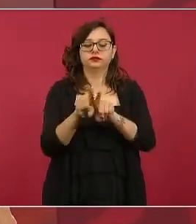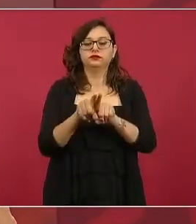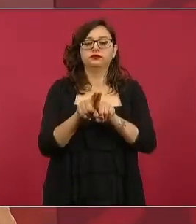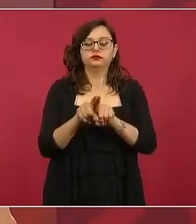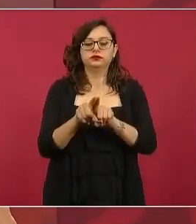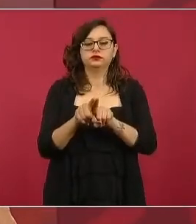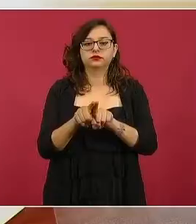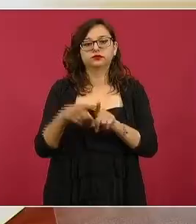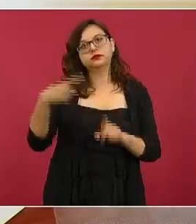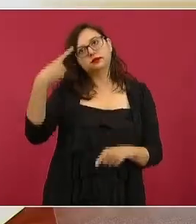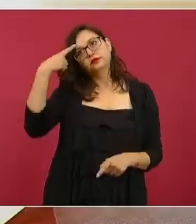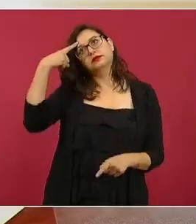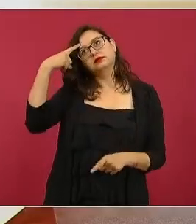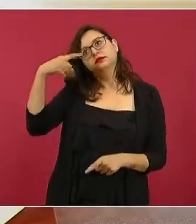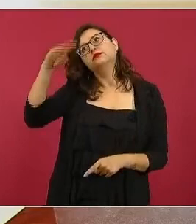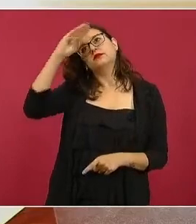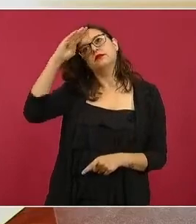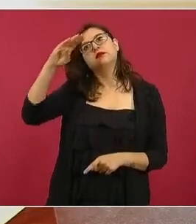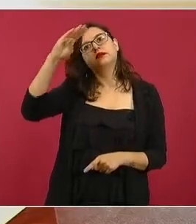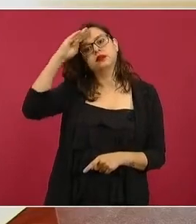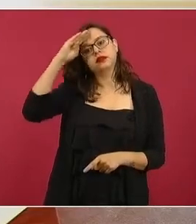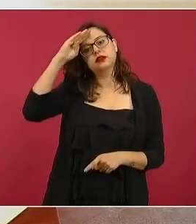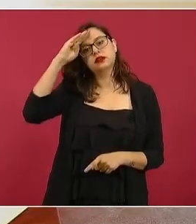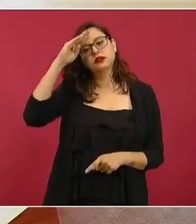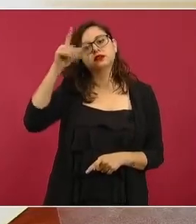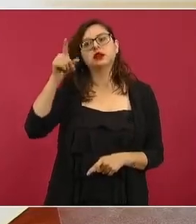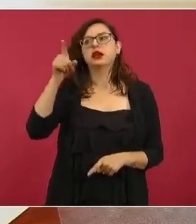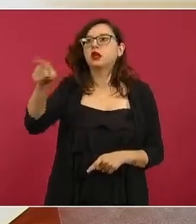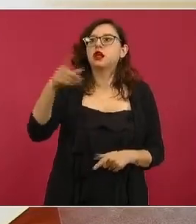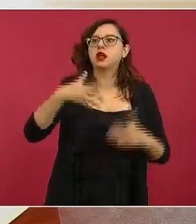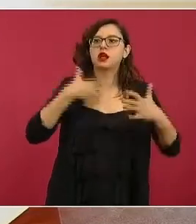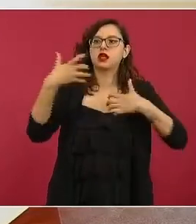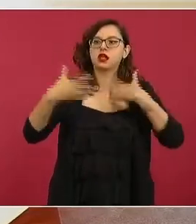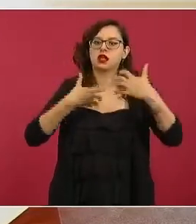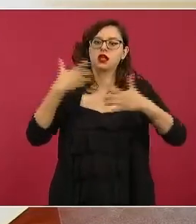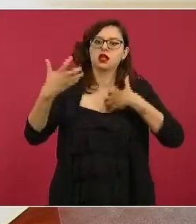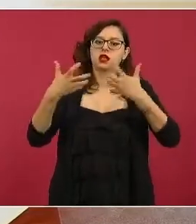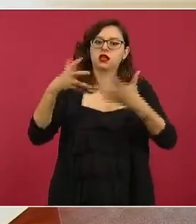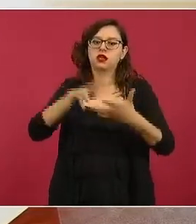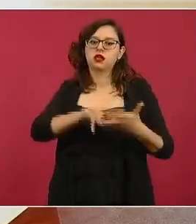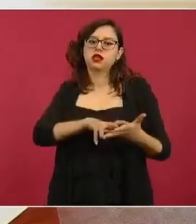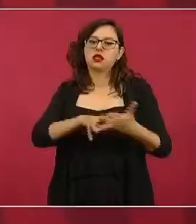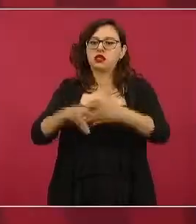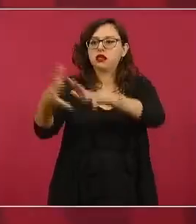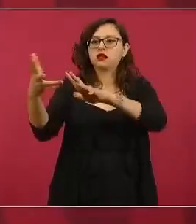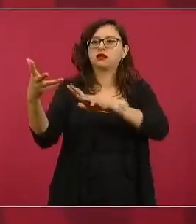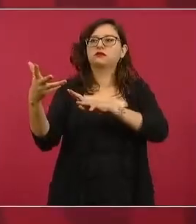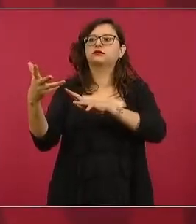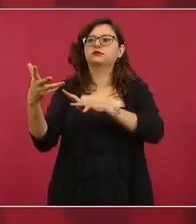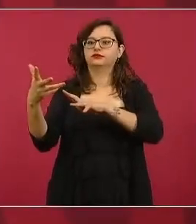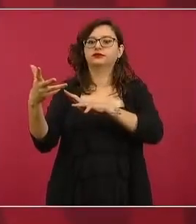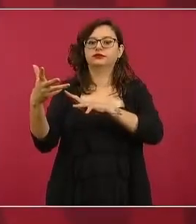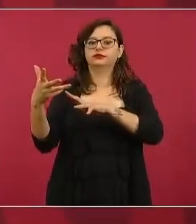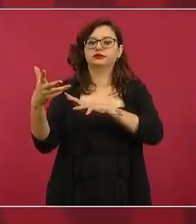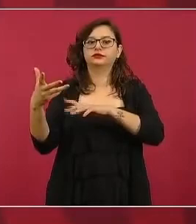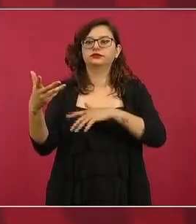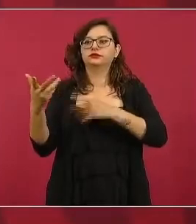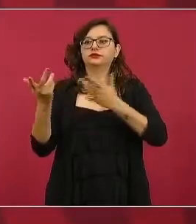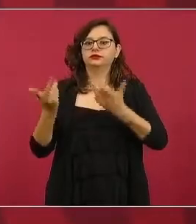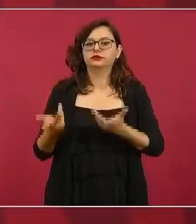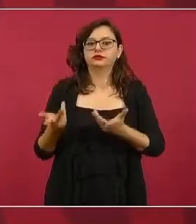pensando que si hay violencia se van a beneficiar nuestros